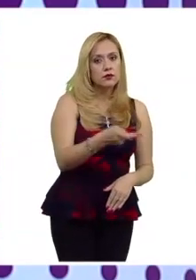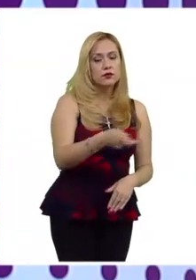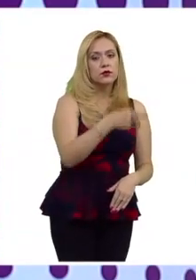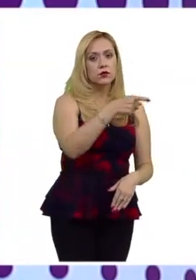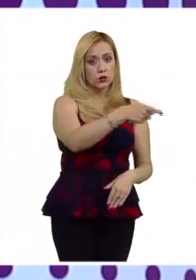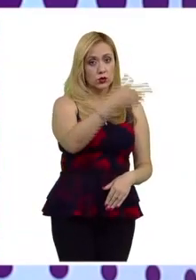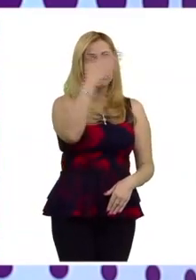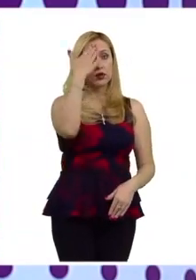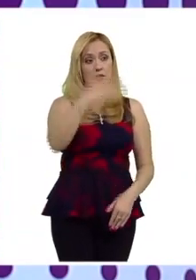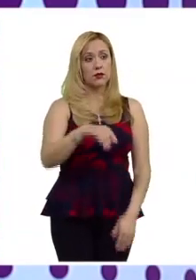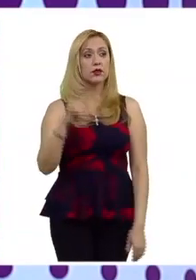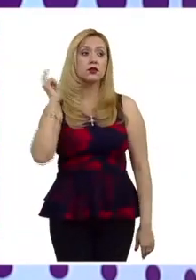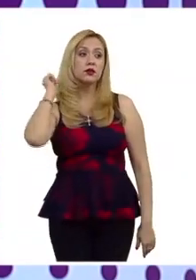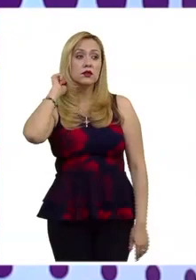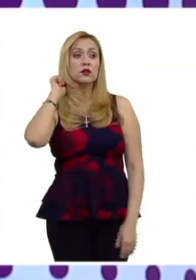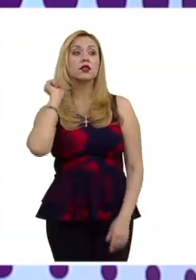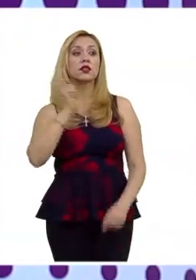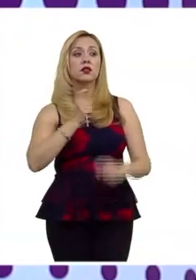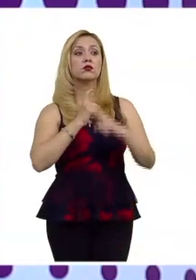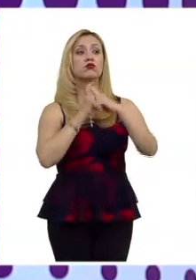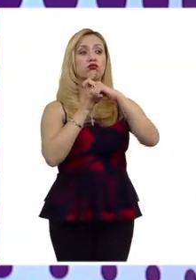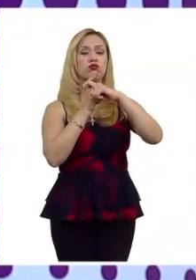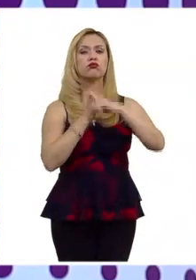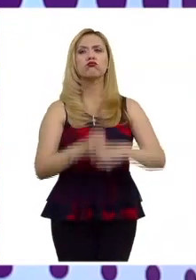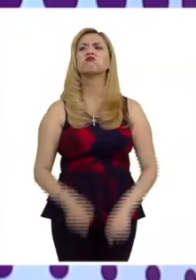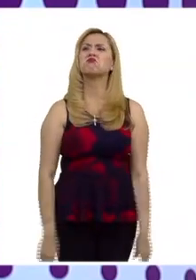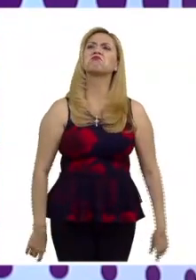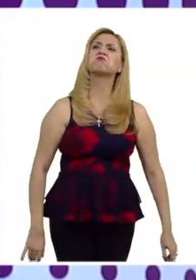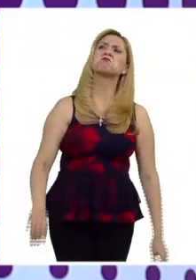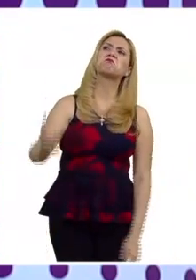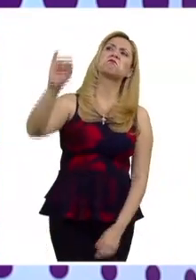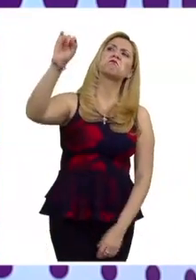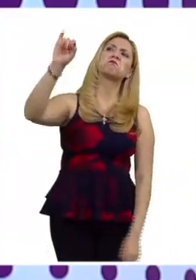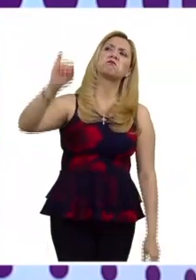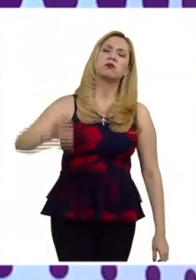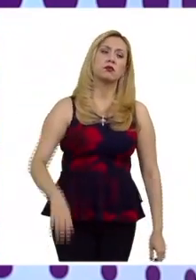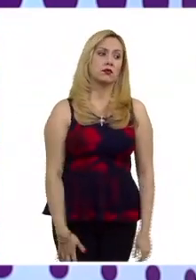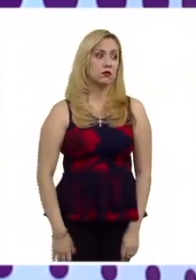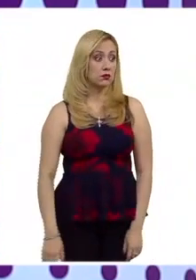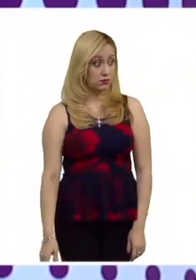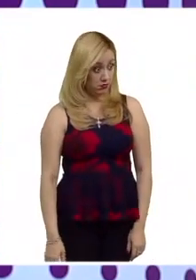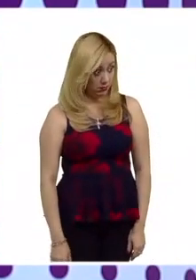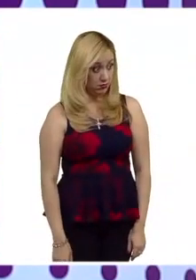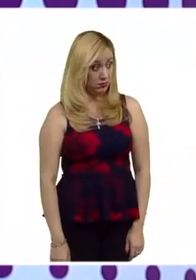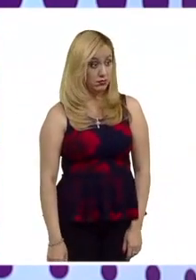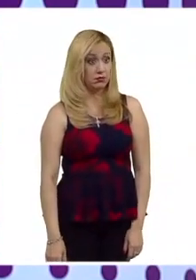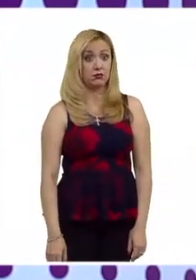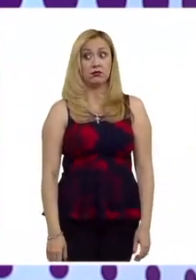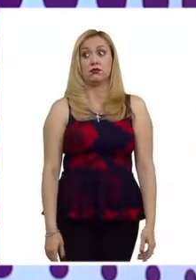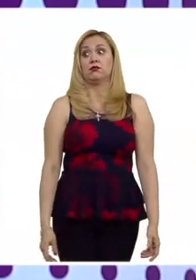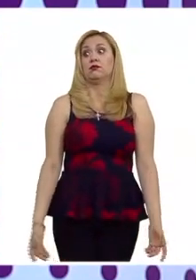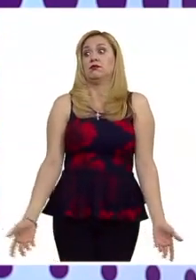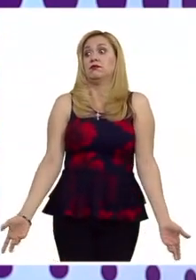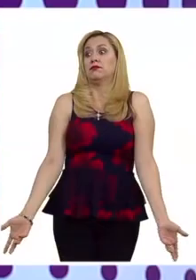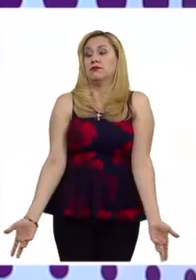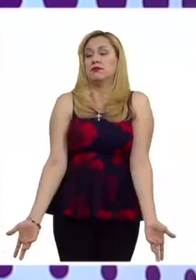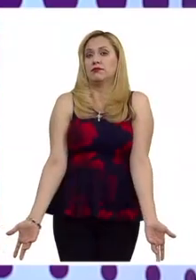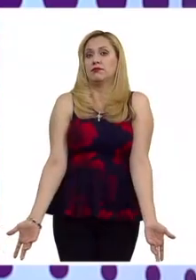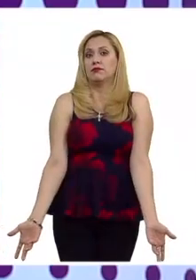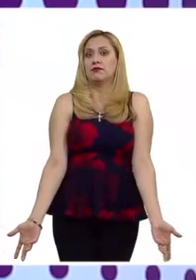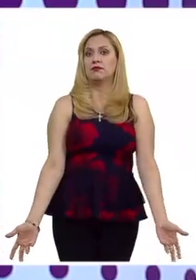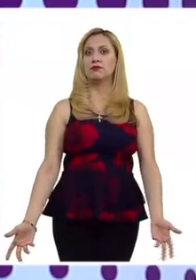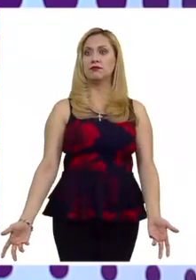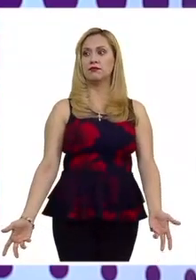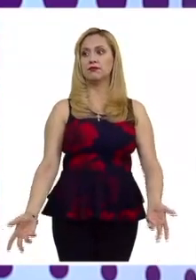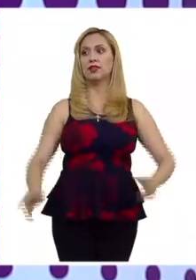consciente del tatuaje que portaba y señaló que sí digamos sobre el tema de intencionalidad tampoco hay algo